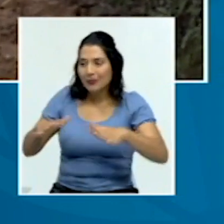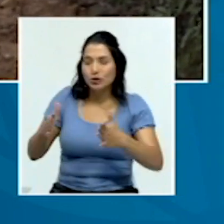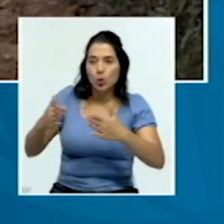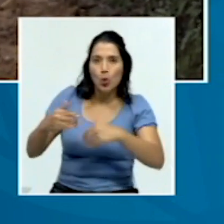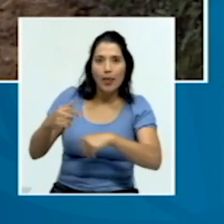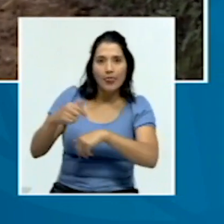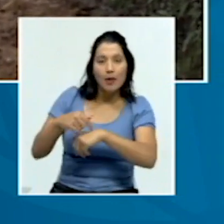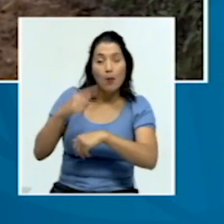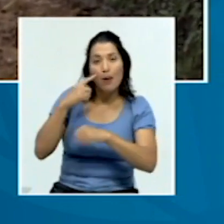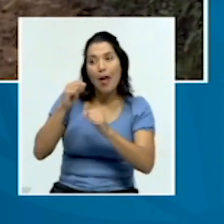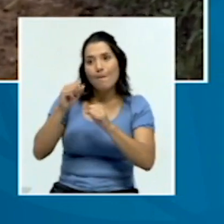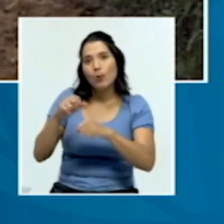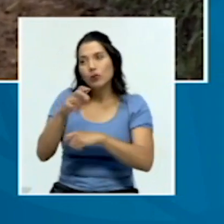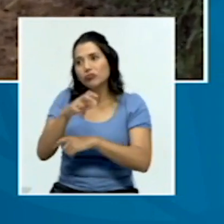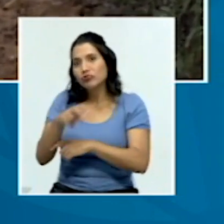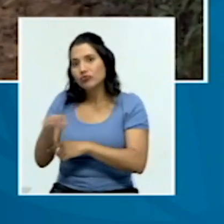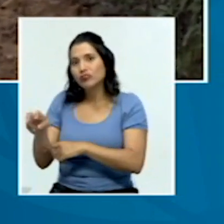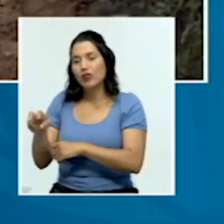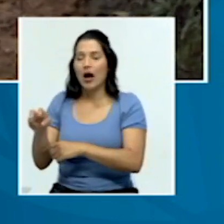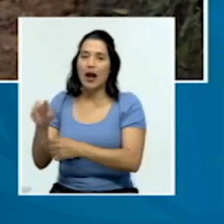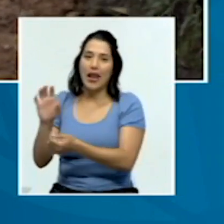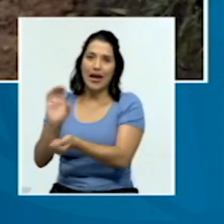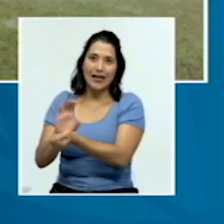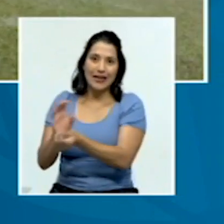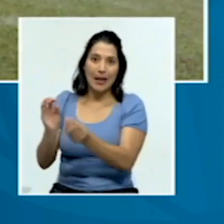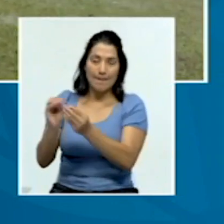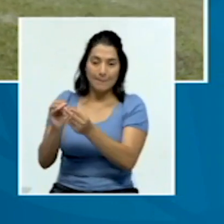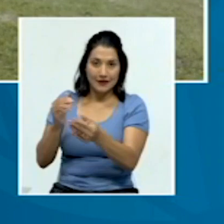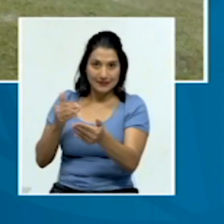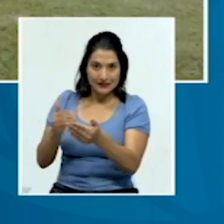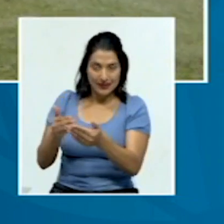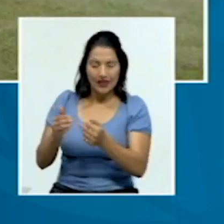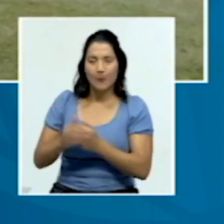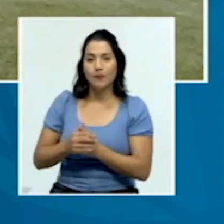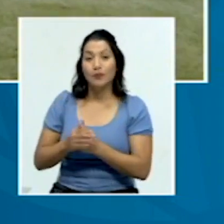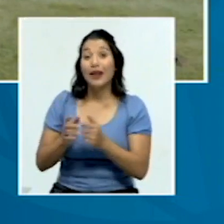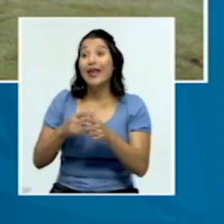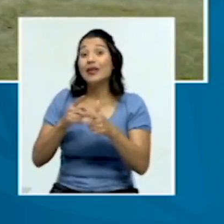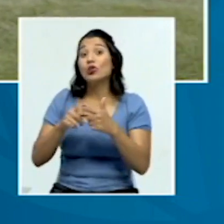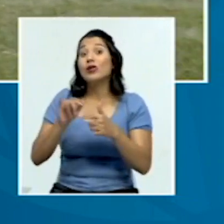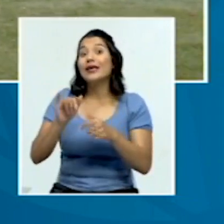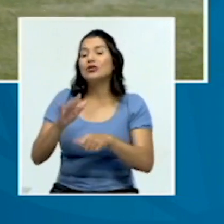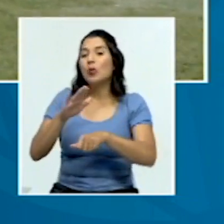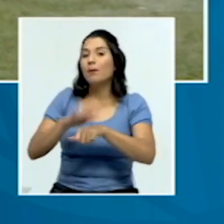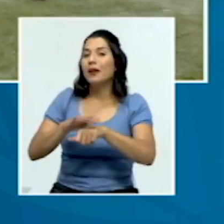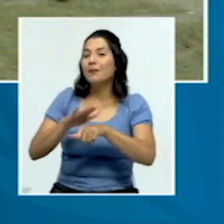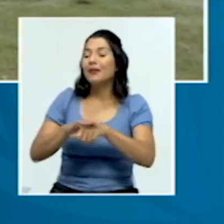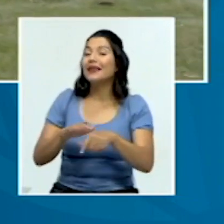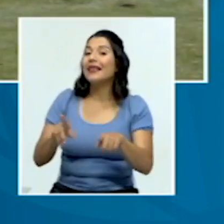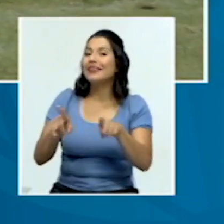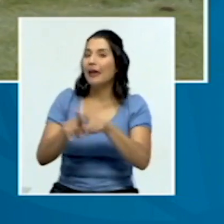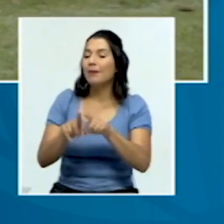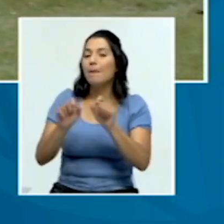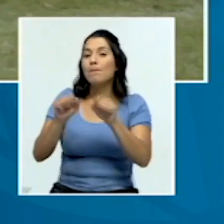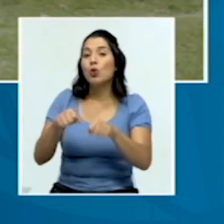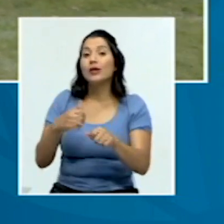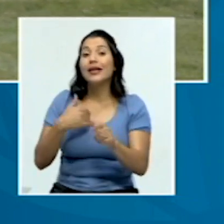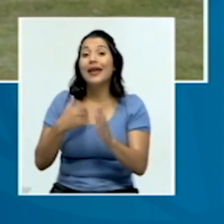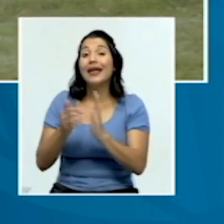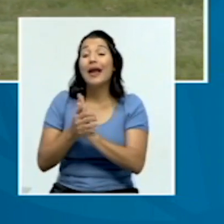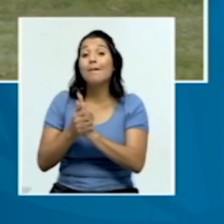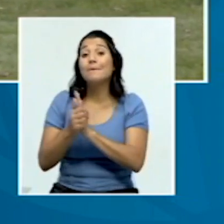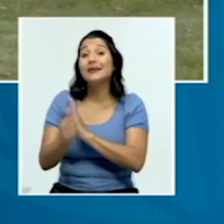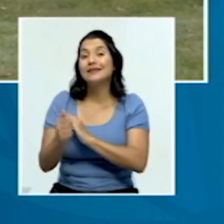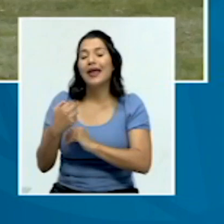para poder desplazarse al centro de salud más cercano. Esto nos permite además tener la capacidad de entregarles